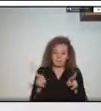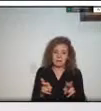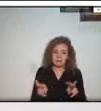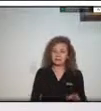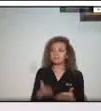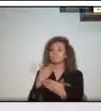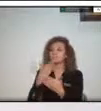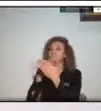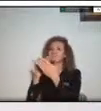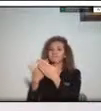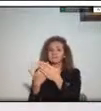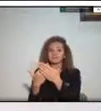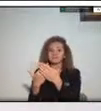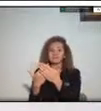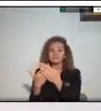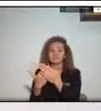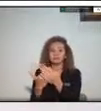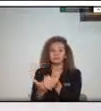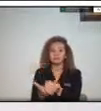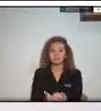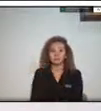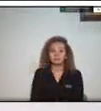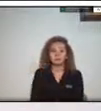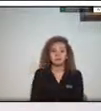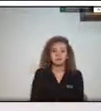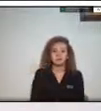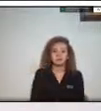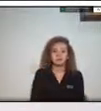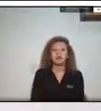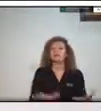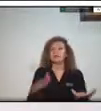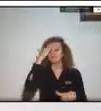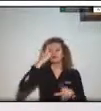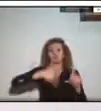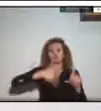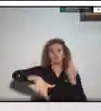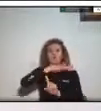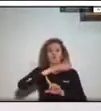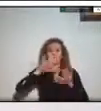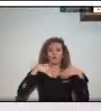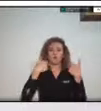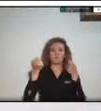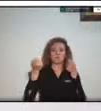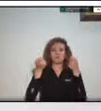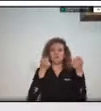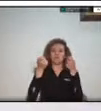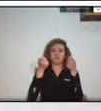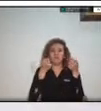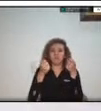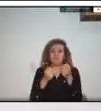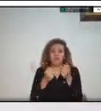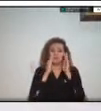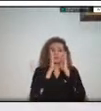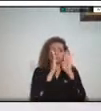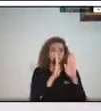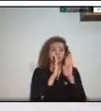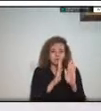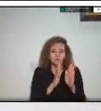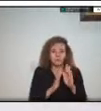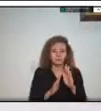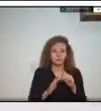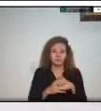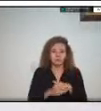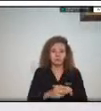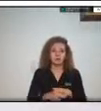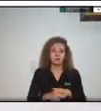nos dan un poco más la idea de cómo se maneja entonces las estrategias de respuesta en el nivel tanto